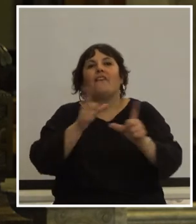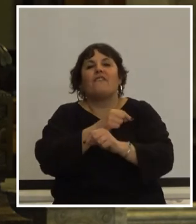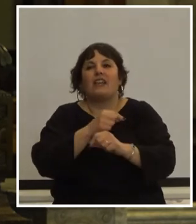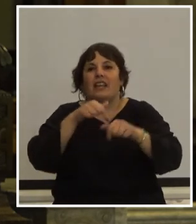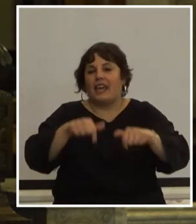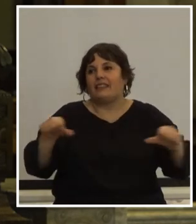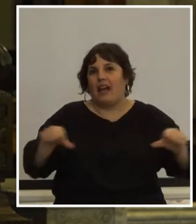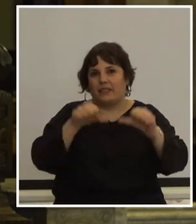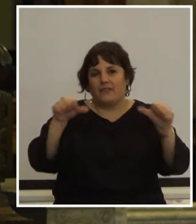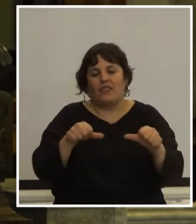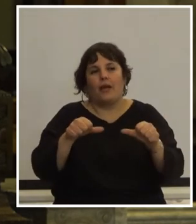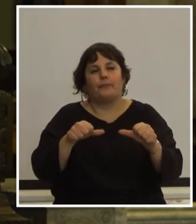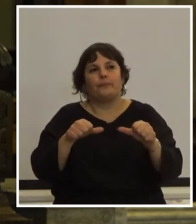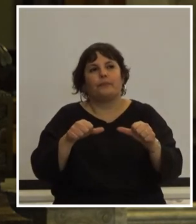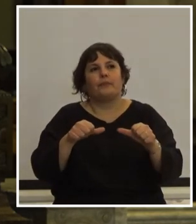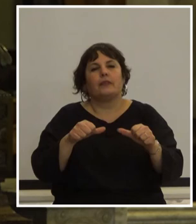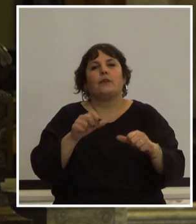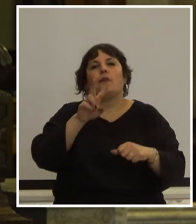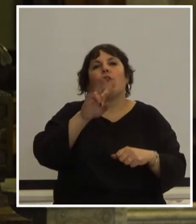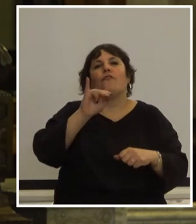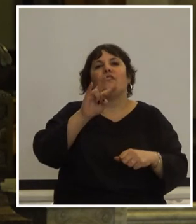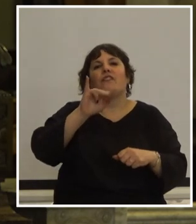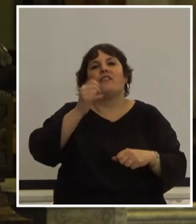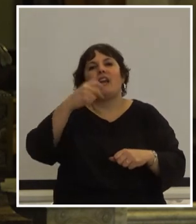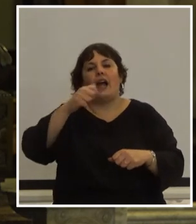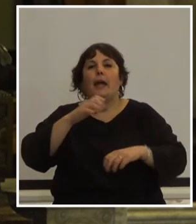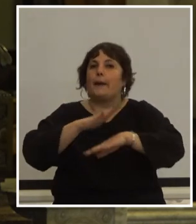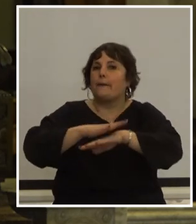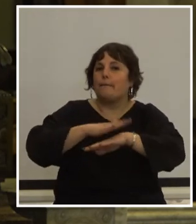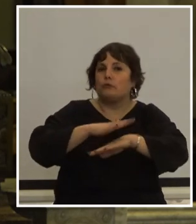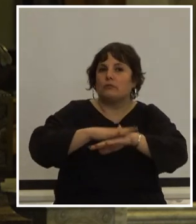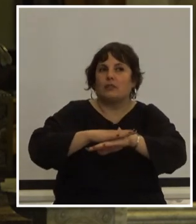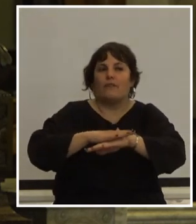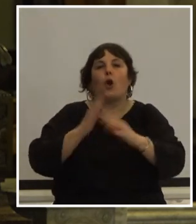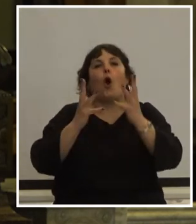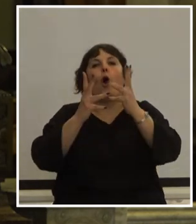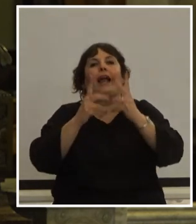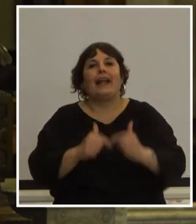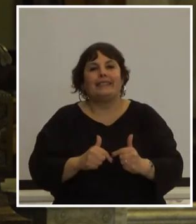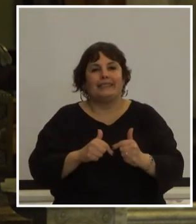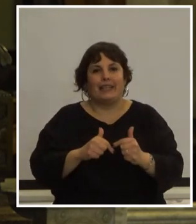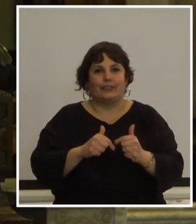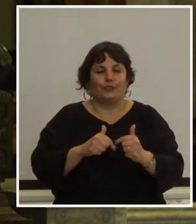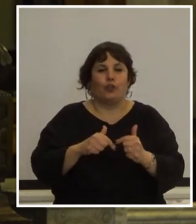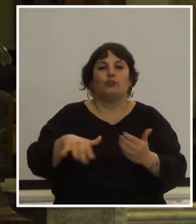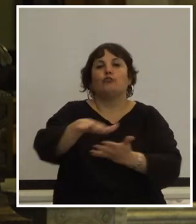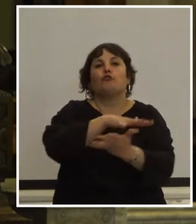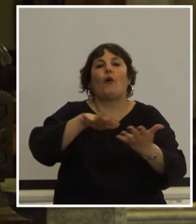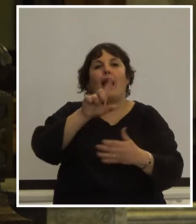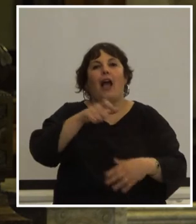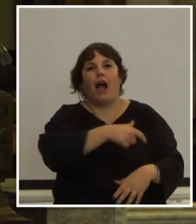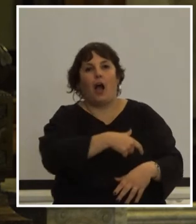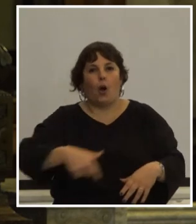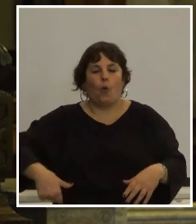efectivamente a Viviana Núñez responsable de la organización de organización del Zonal Aguada